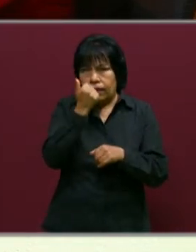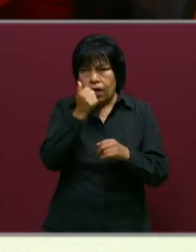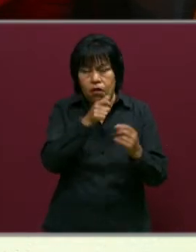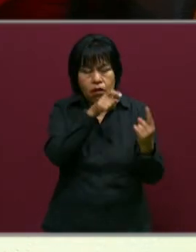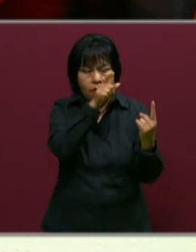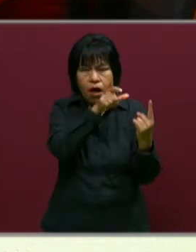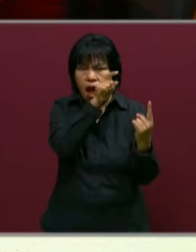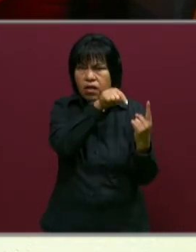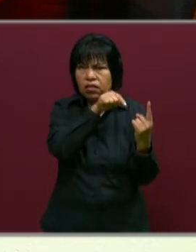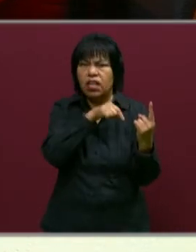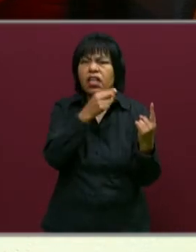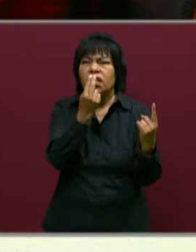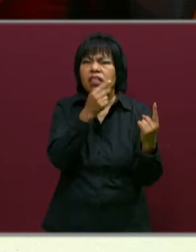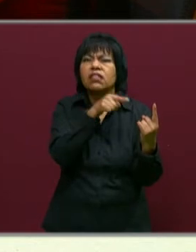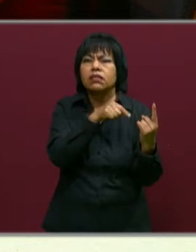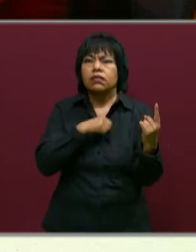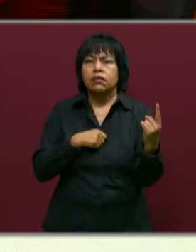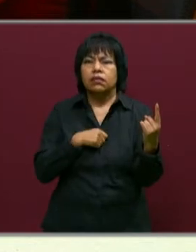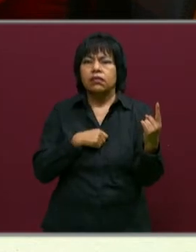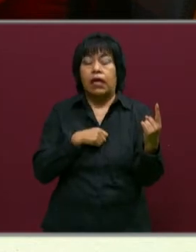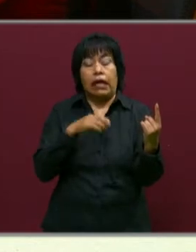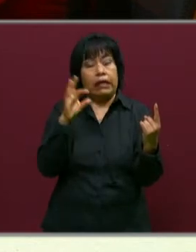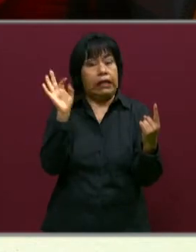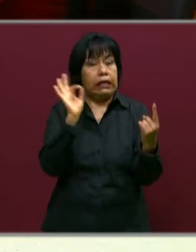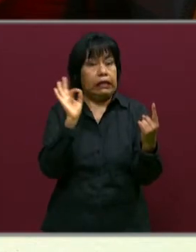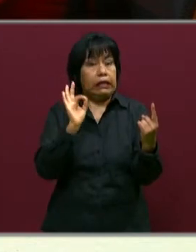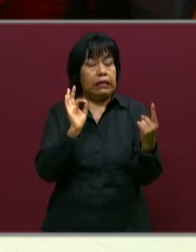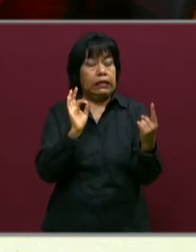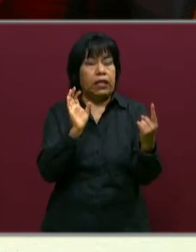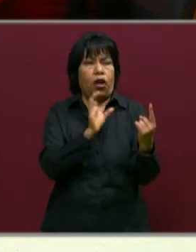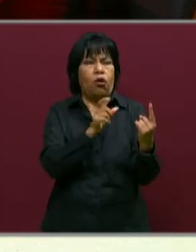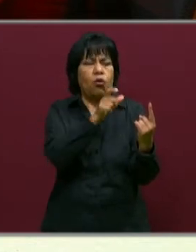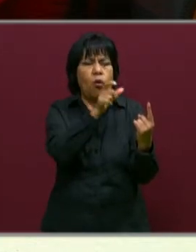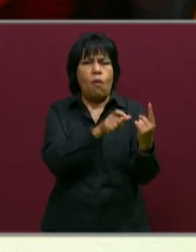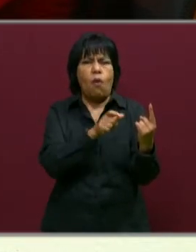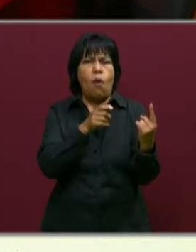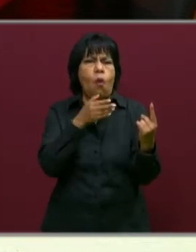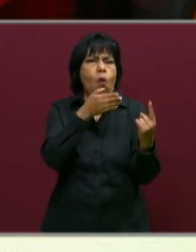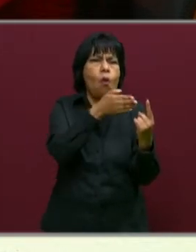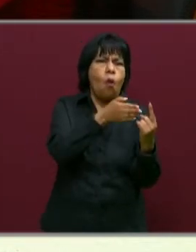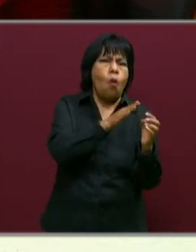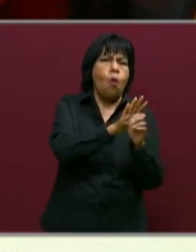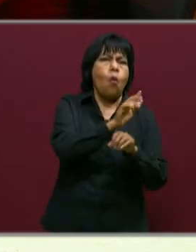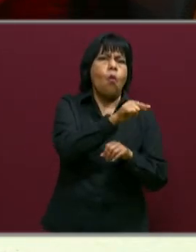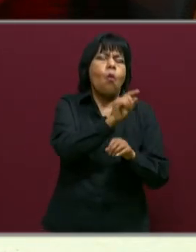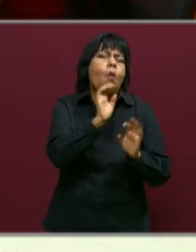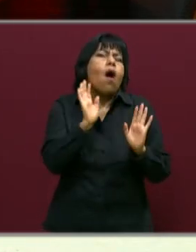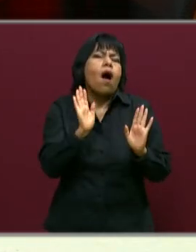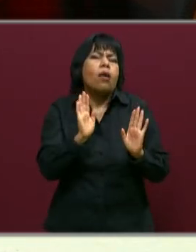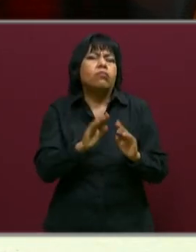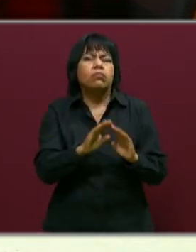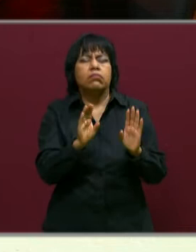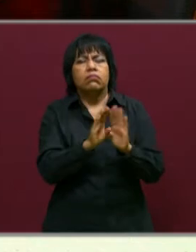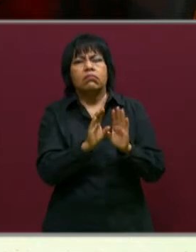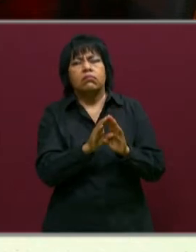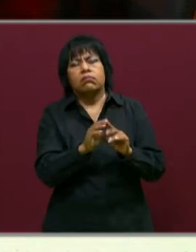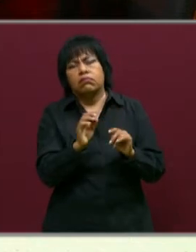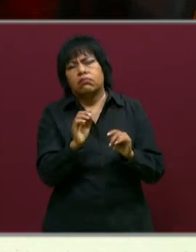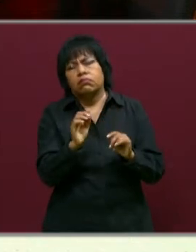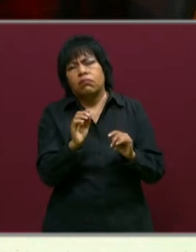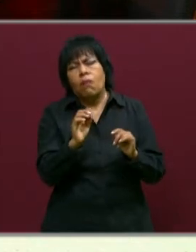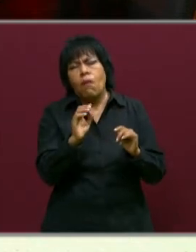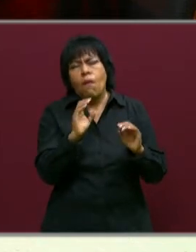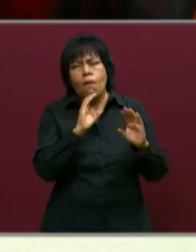qué es lo que necesita mi alumno, a lo mejor en qué estatus se encuentra, aún siento en un estatus de una